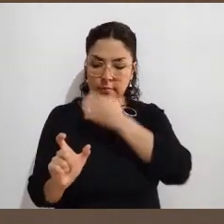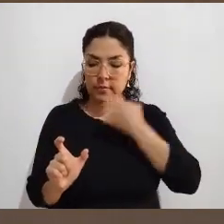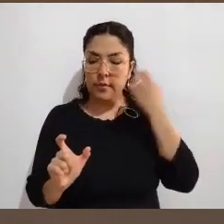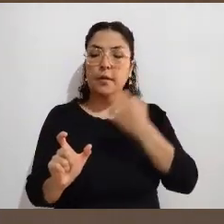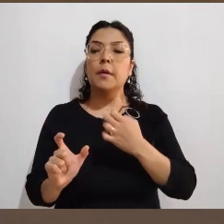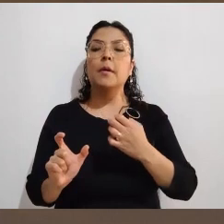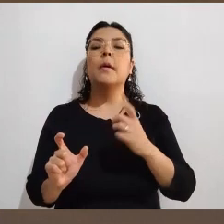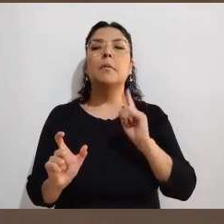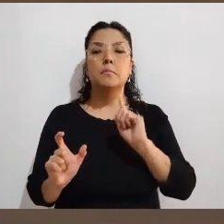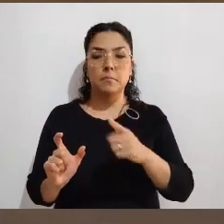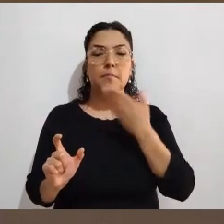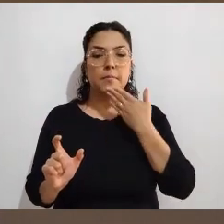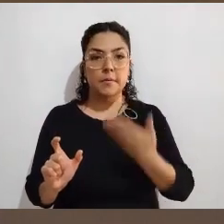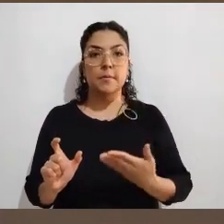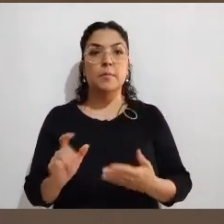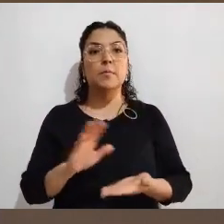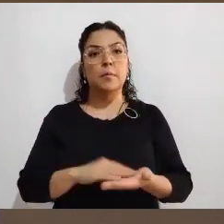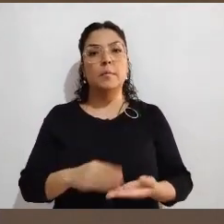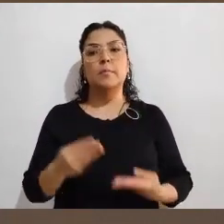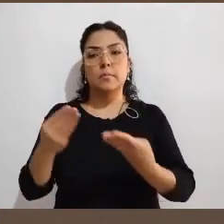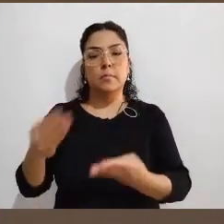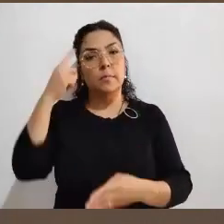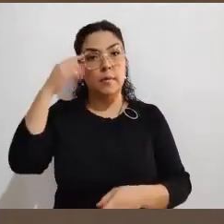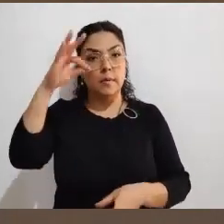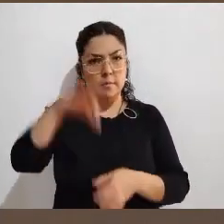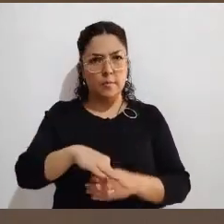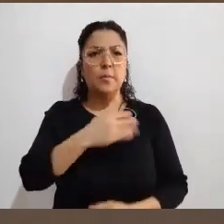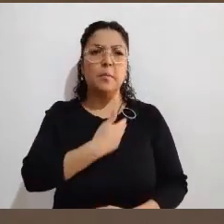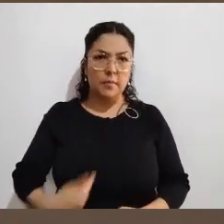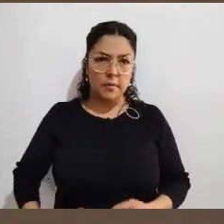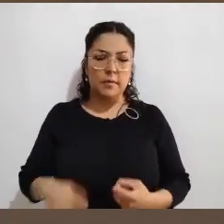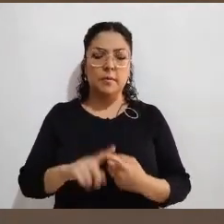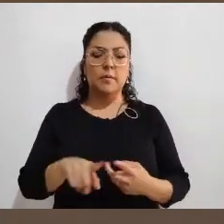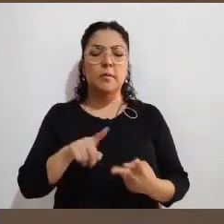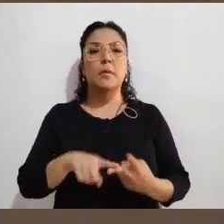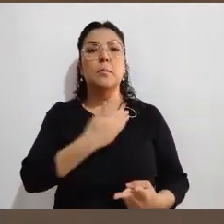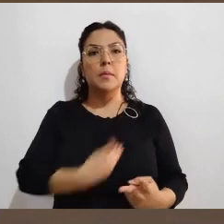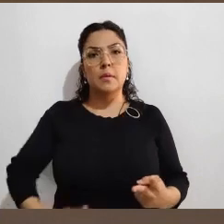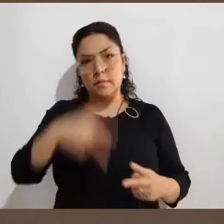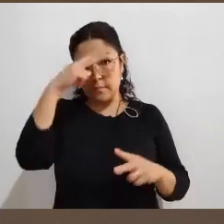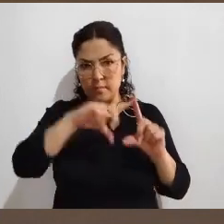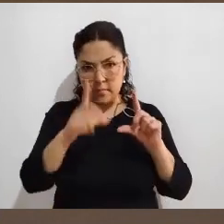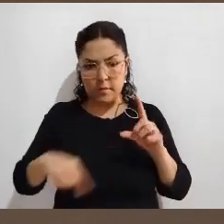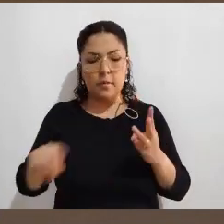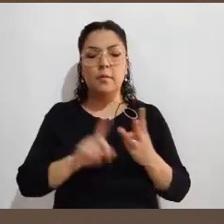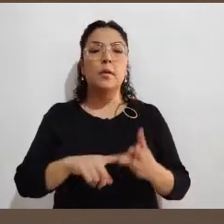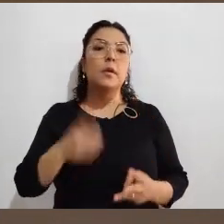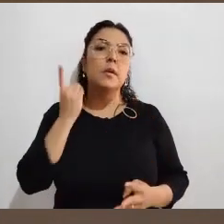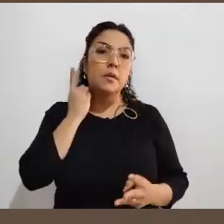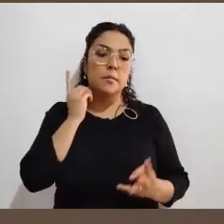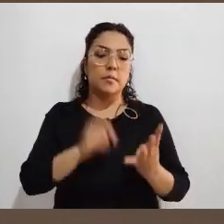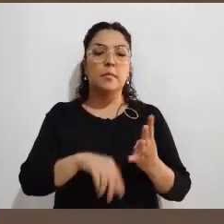presidente de la república, por senadorías, por diputaciones federales y por tu ayuntamiento que te corresponde.